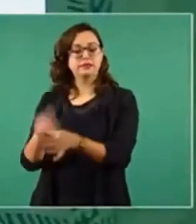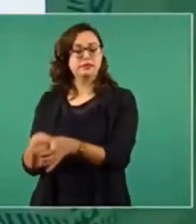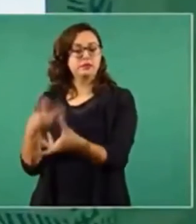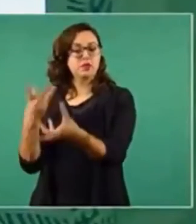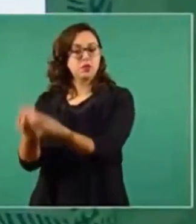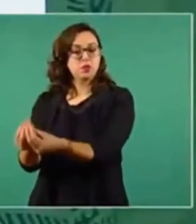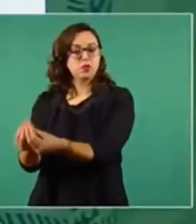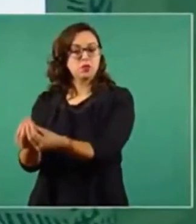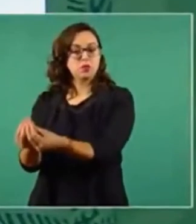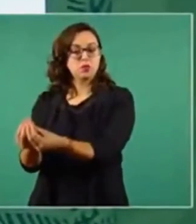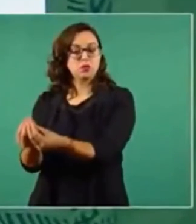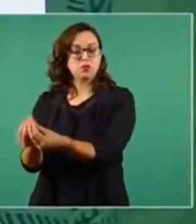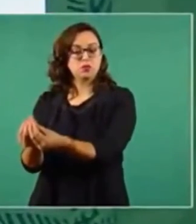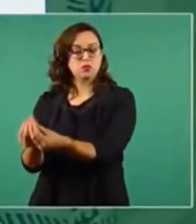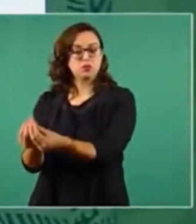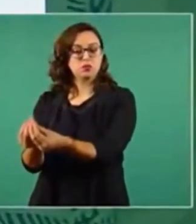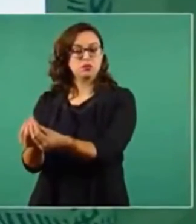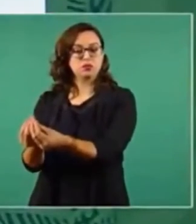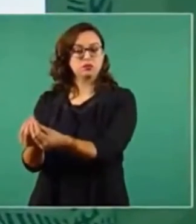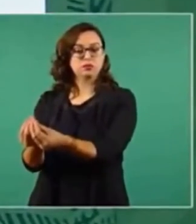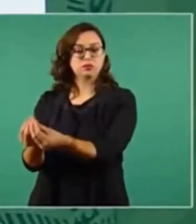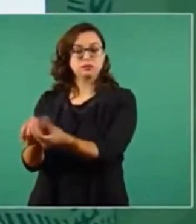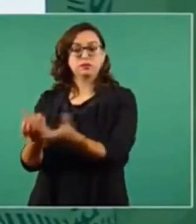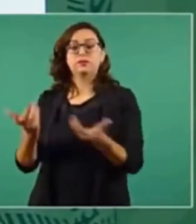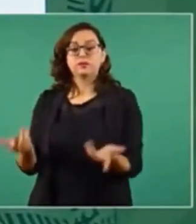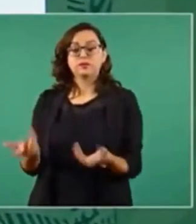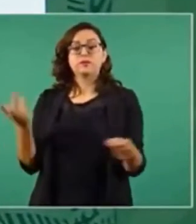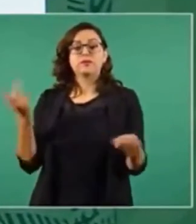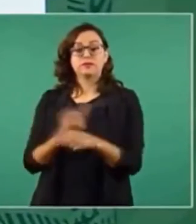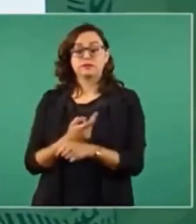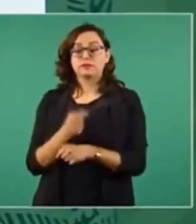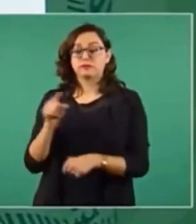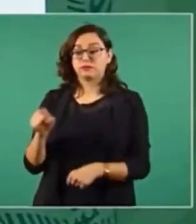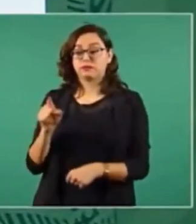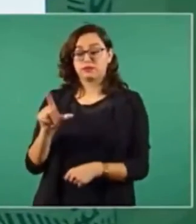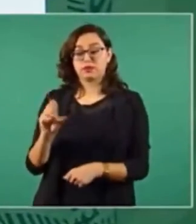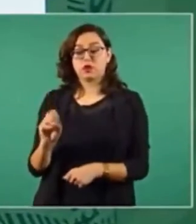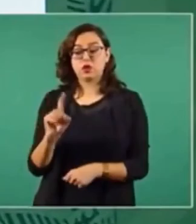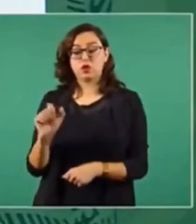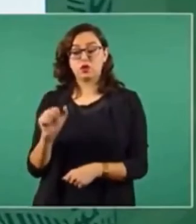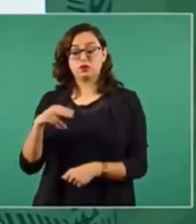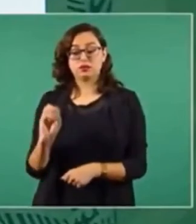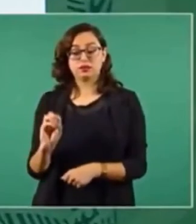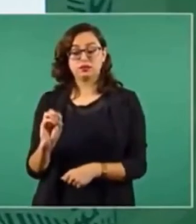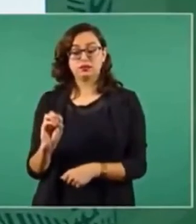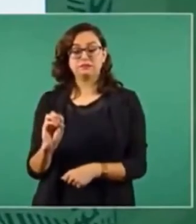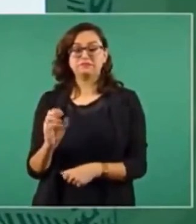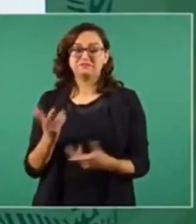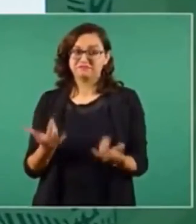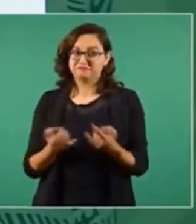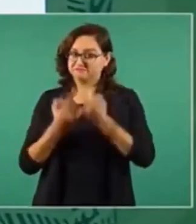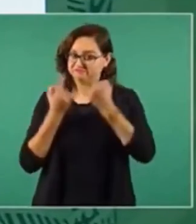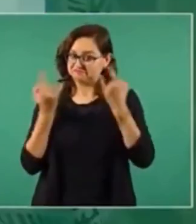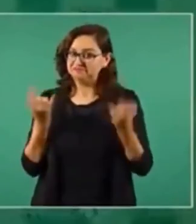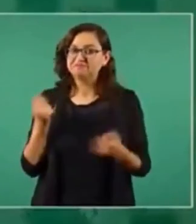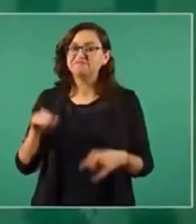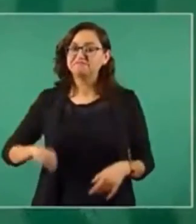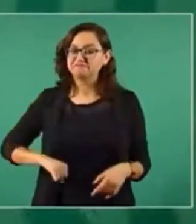él este señor Lozano es que es interesante todo